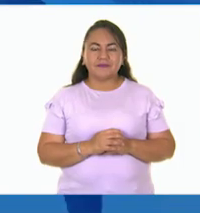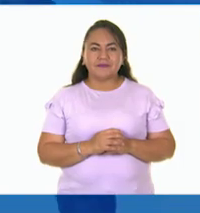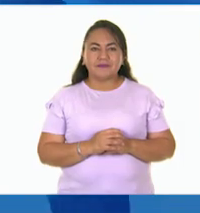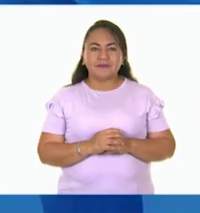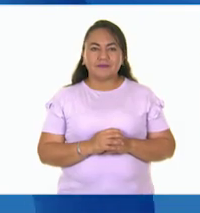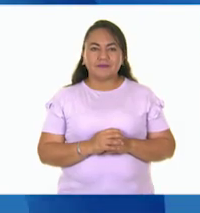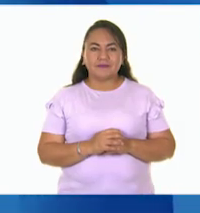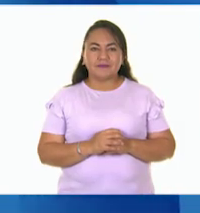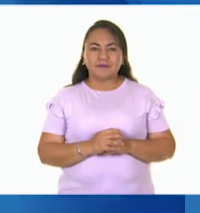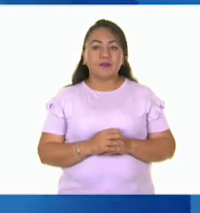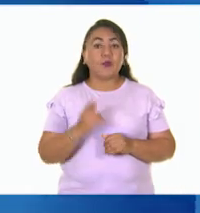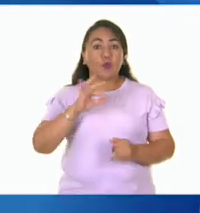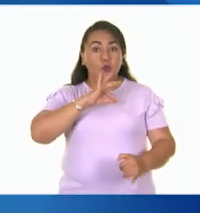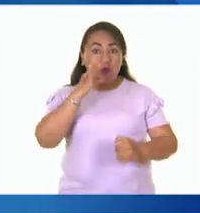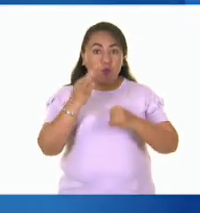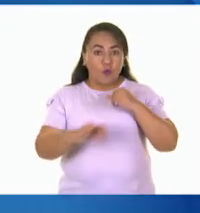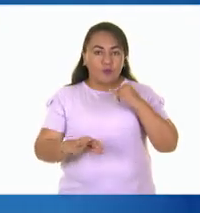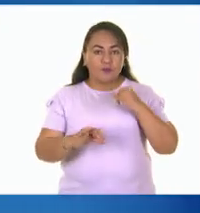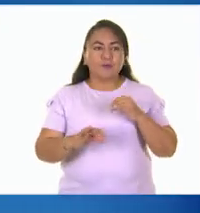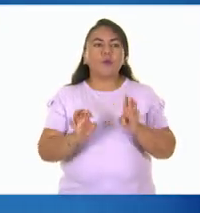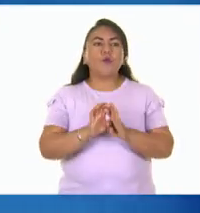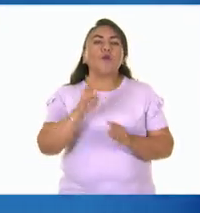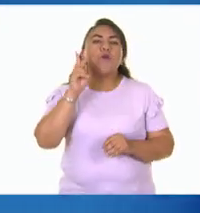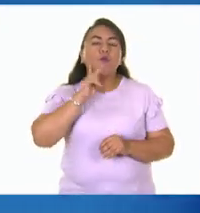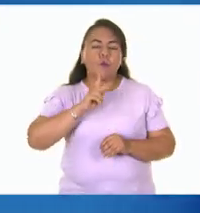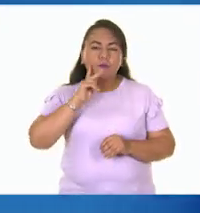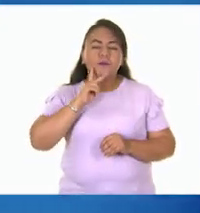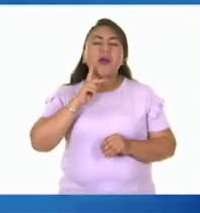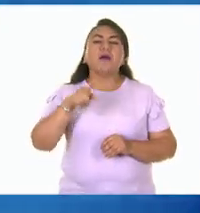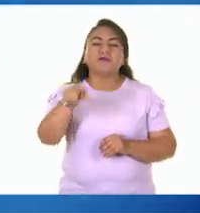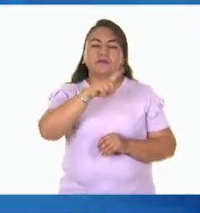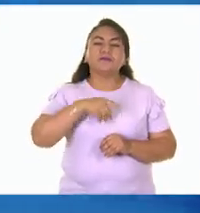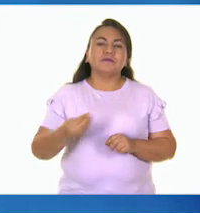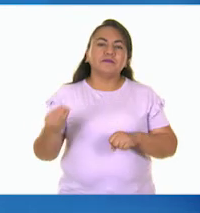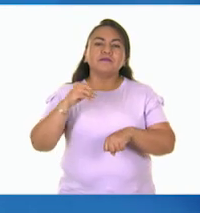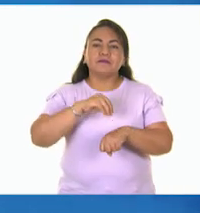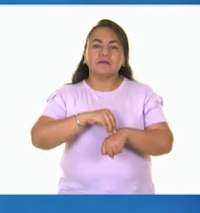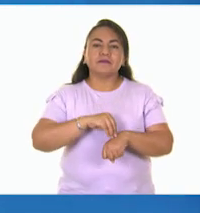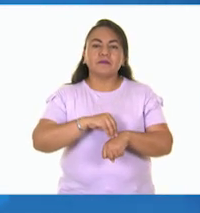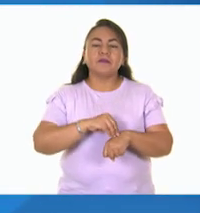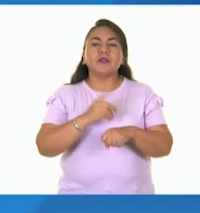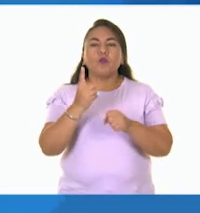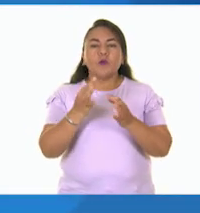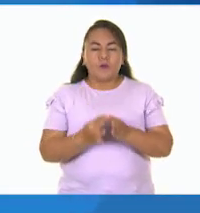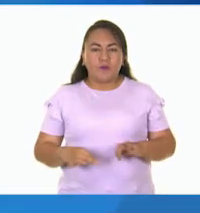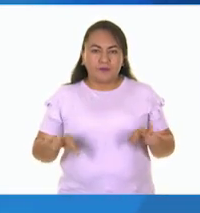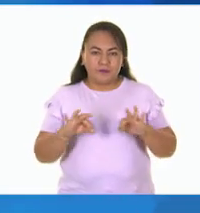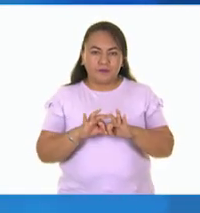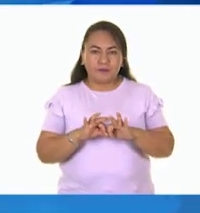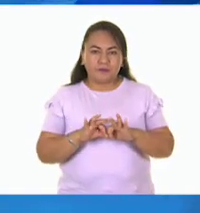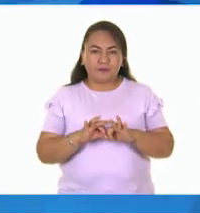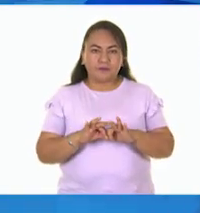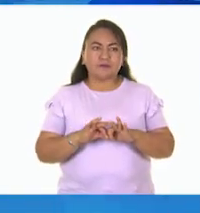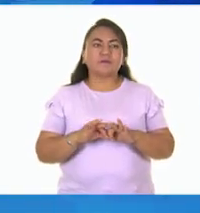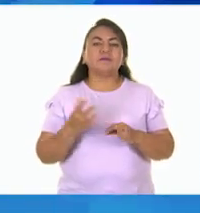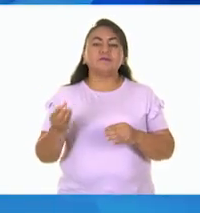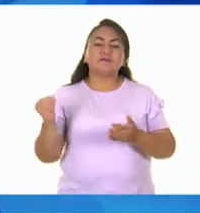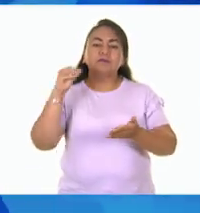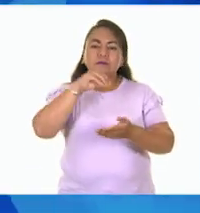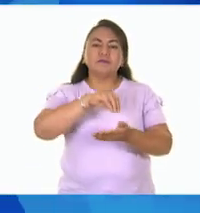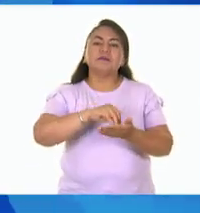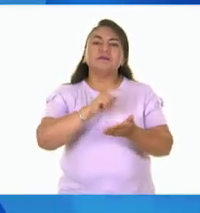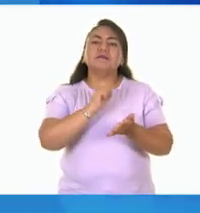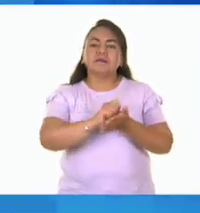Para finalizar nuestro muestrario vamos a colocar algunos datos importantes. Vamos a